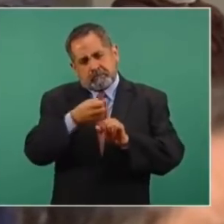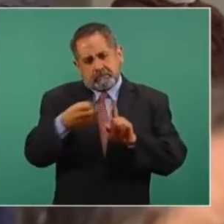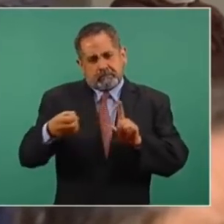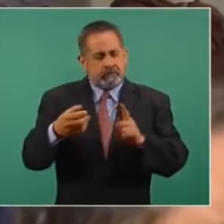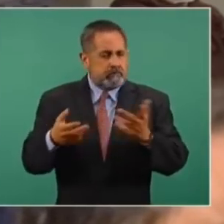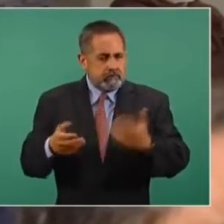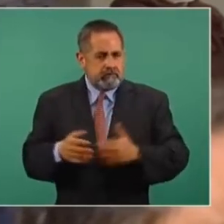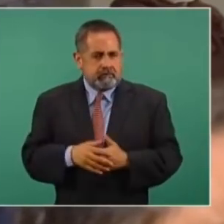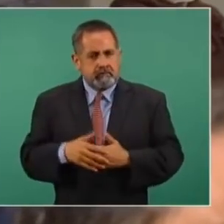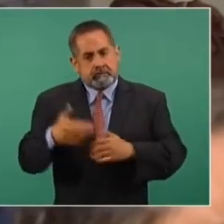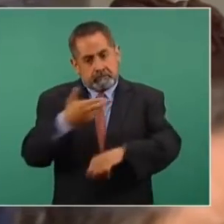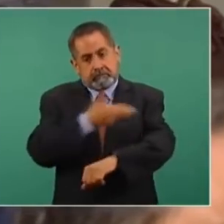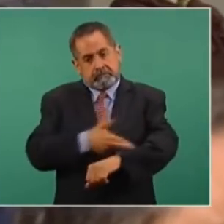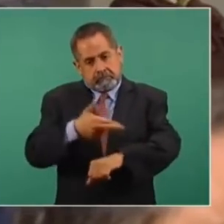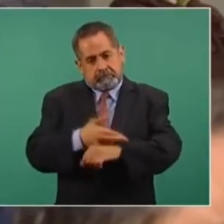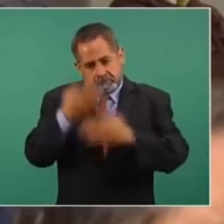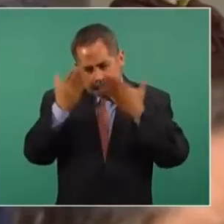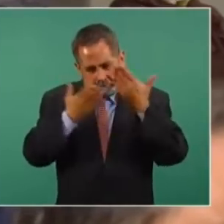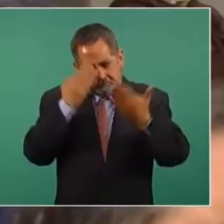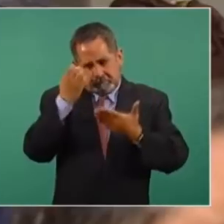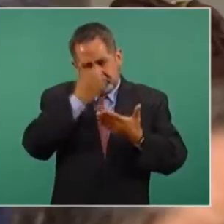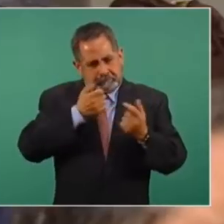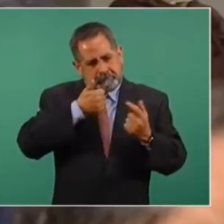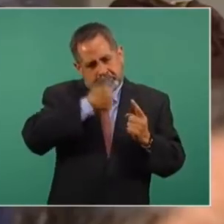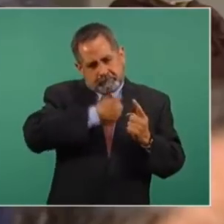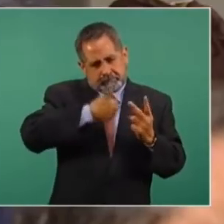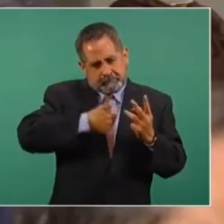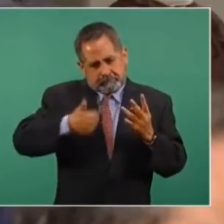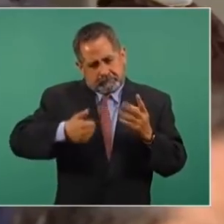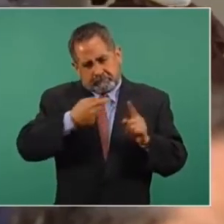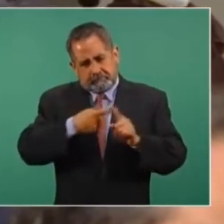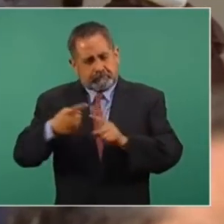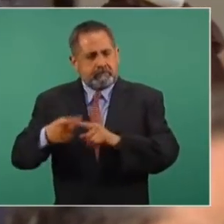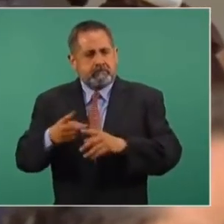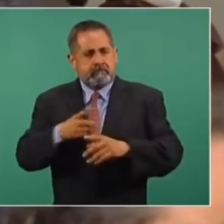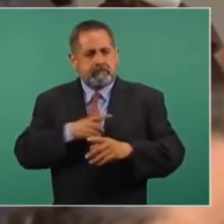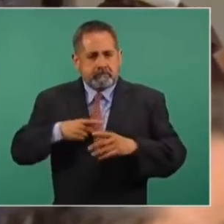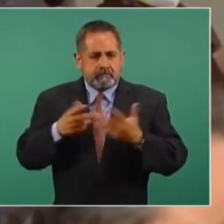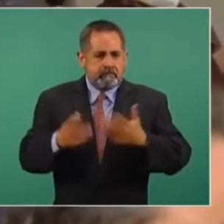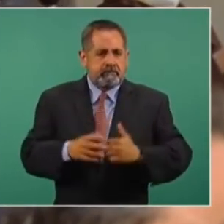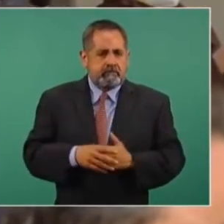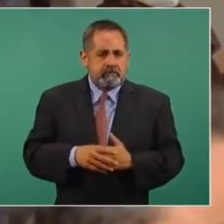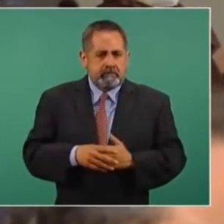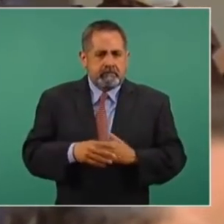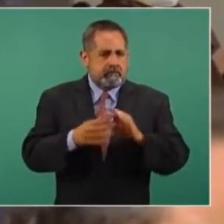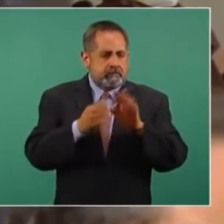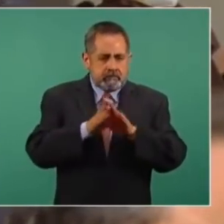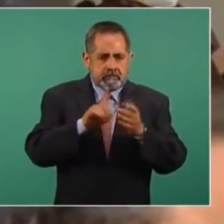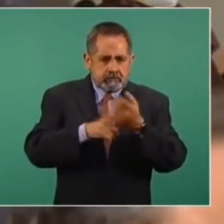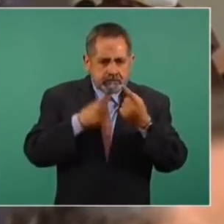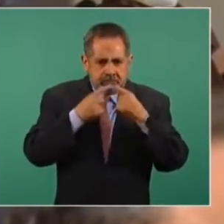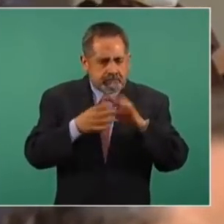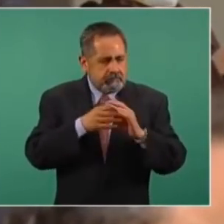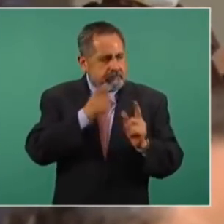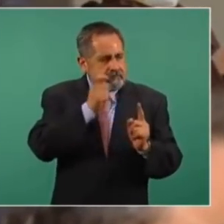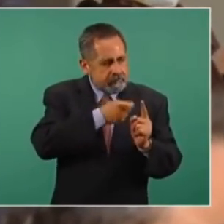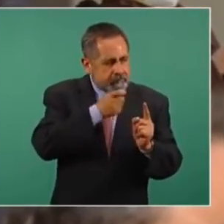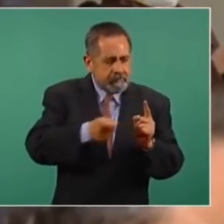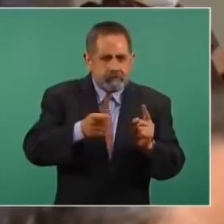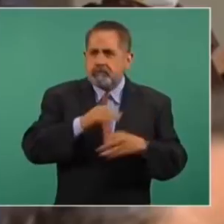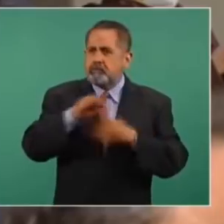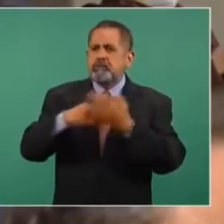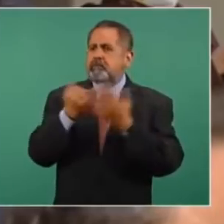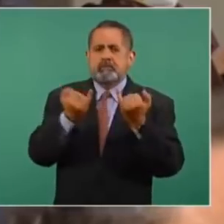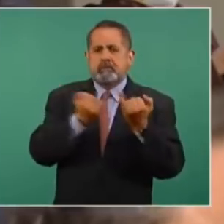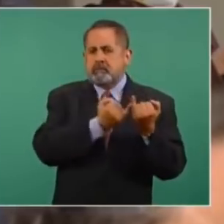porque es todo un procedimiento de análisis de caso por caso, tienen que perfilarse, o sea, no es en